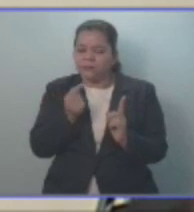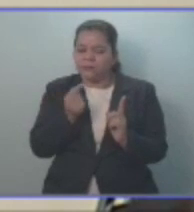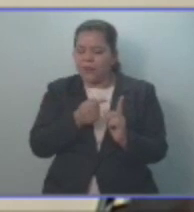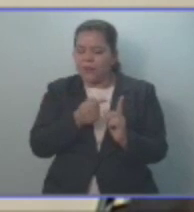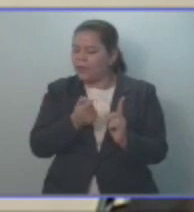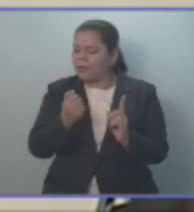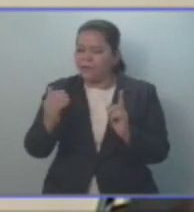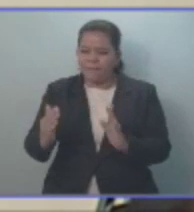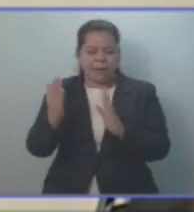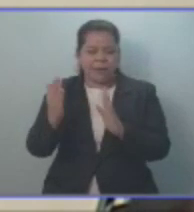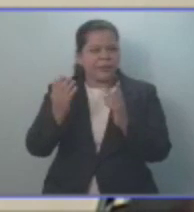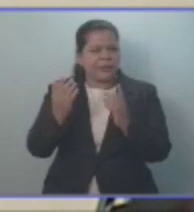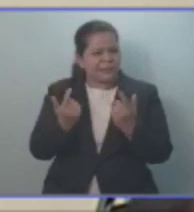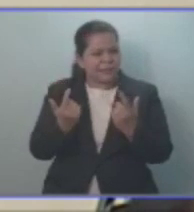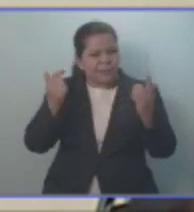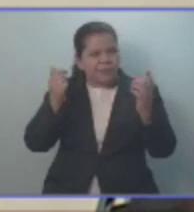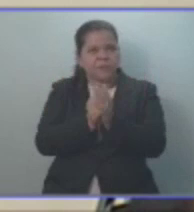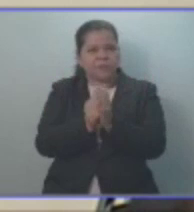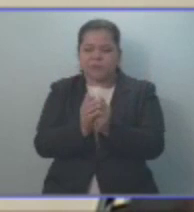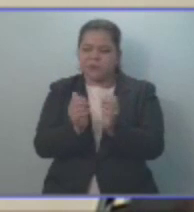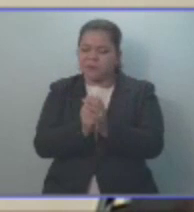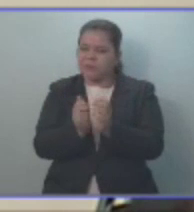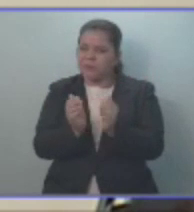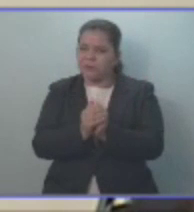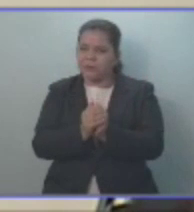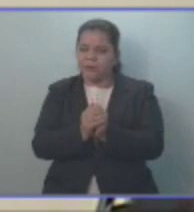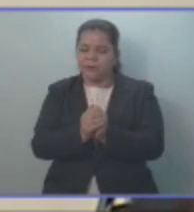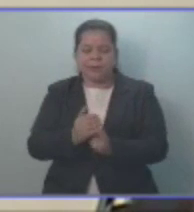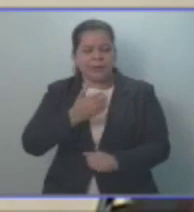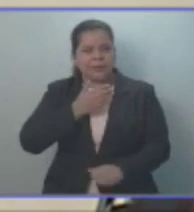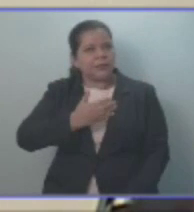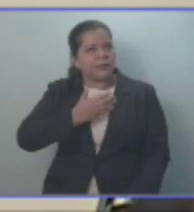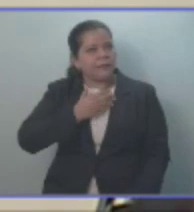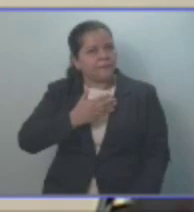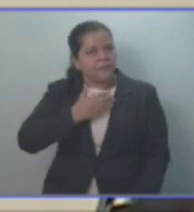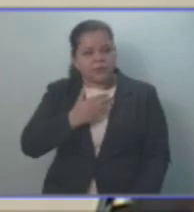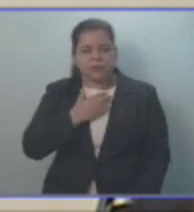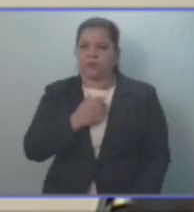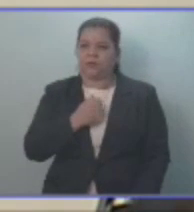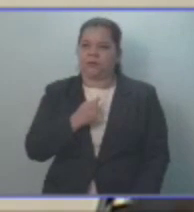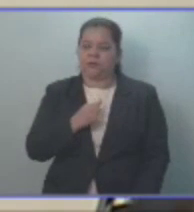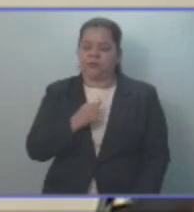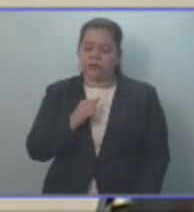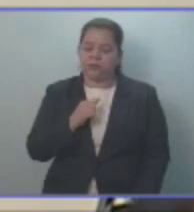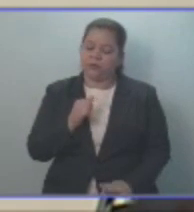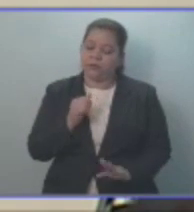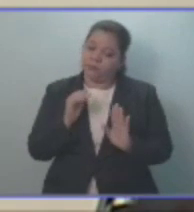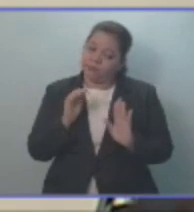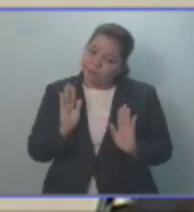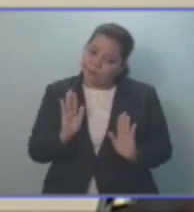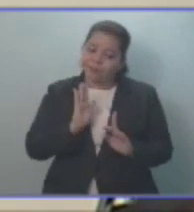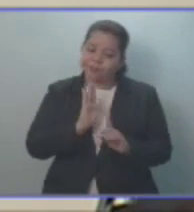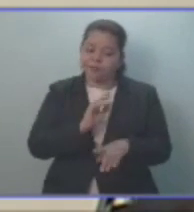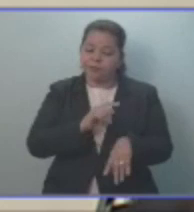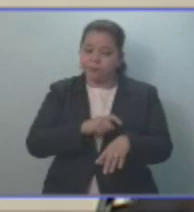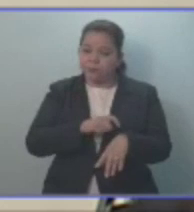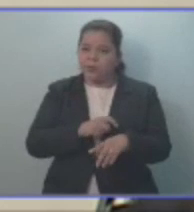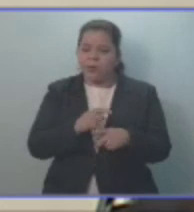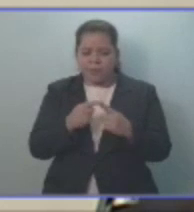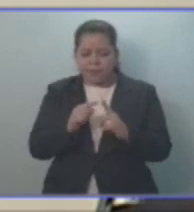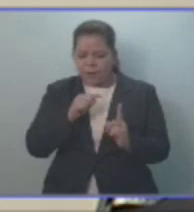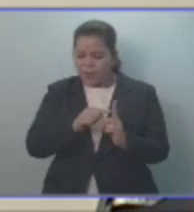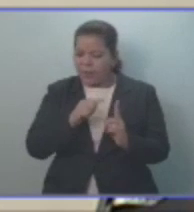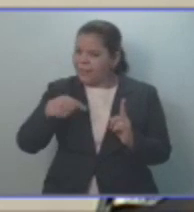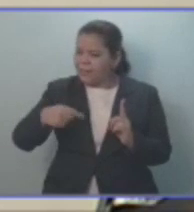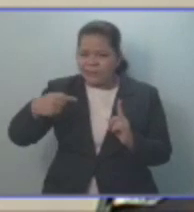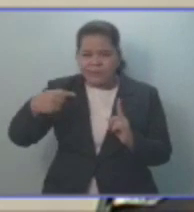muchas vicisitudes difíciles en su momento, pero se mantuvo leal